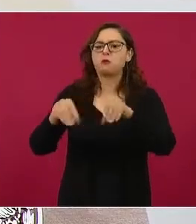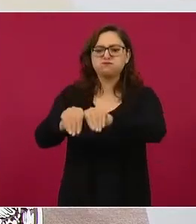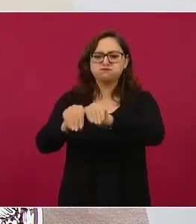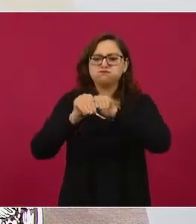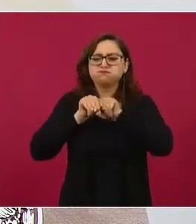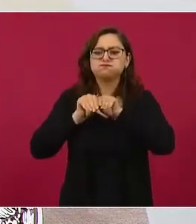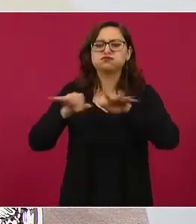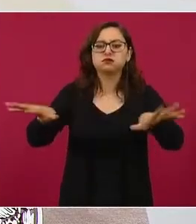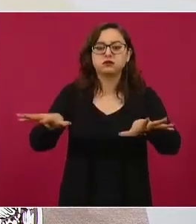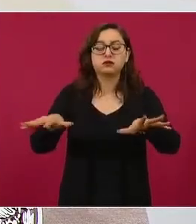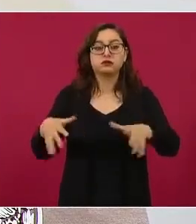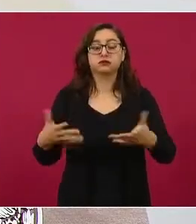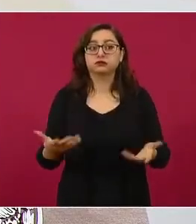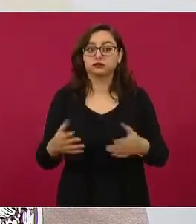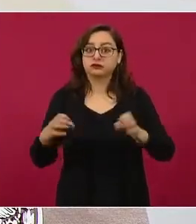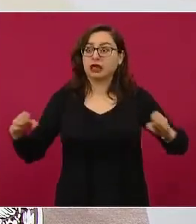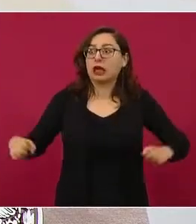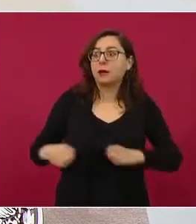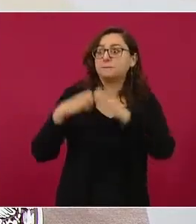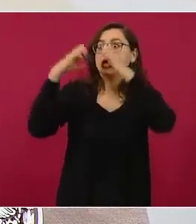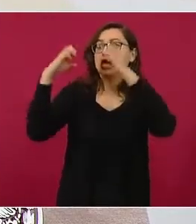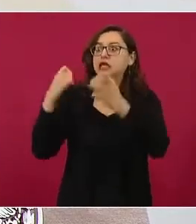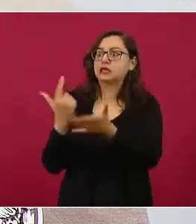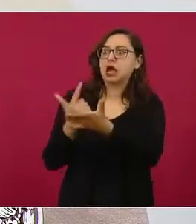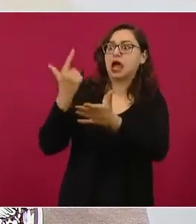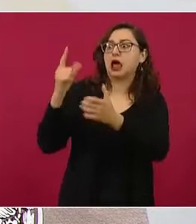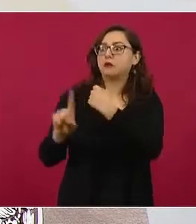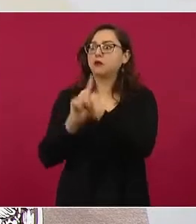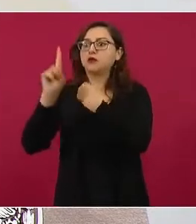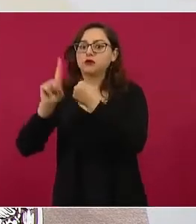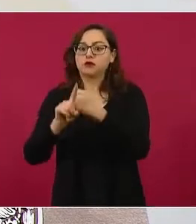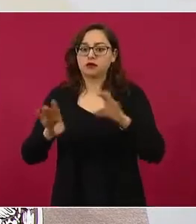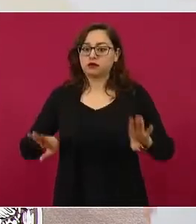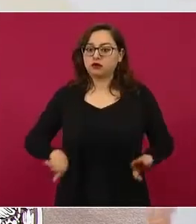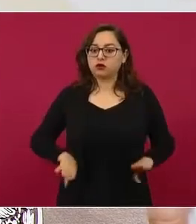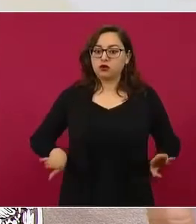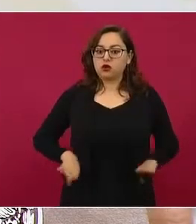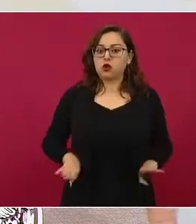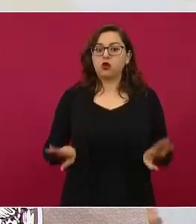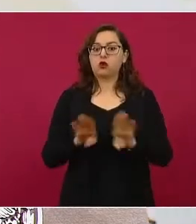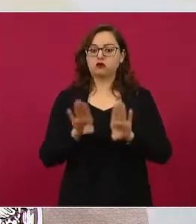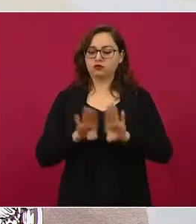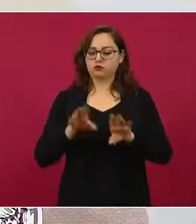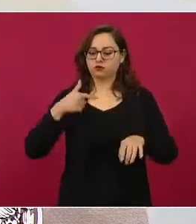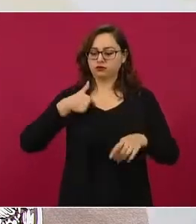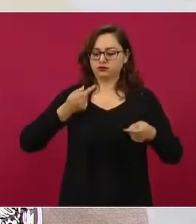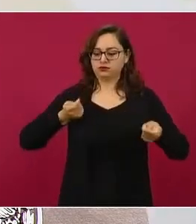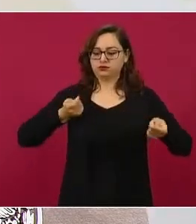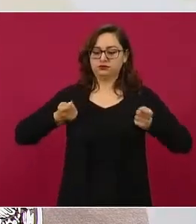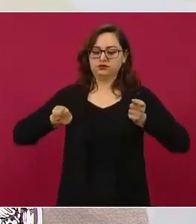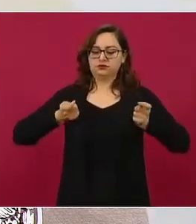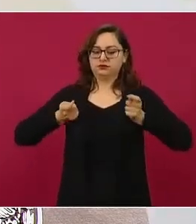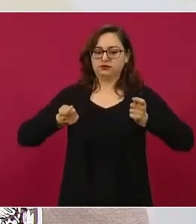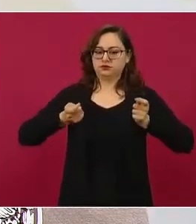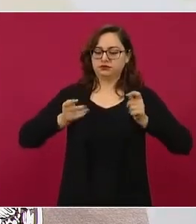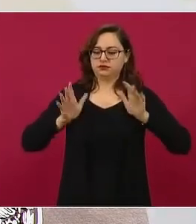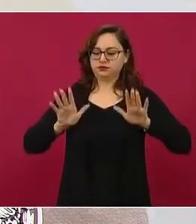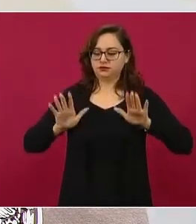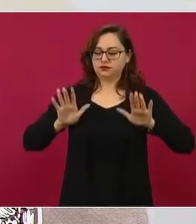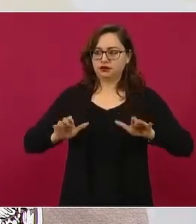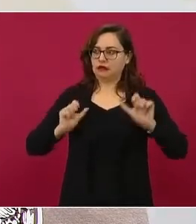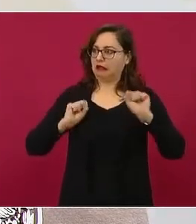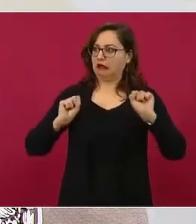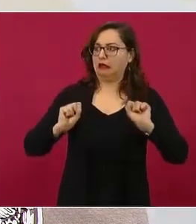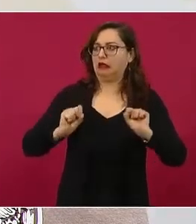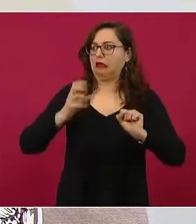emergencias, para la actitud que hay que tener para el manejo de las emergencias. brevemente voy a explicar la lógica, es bastante